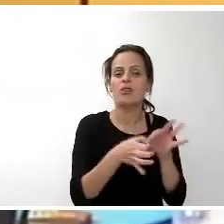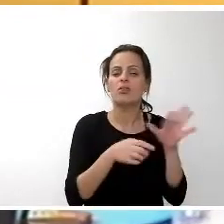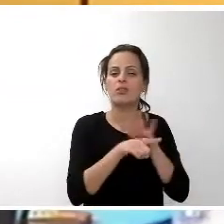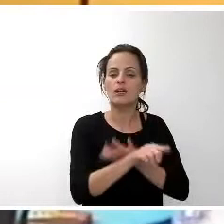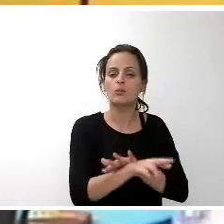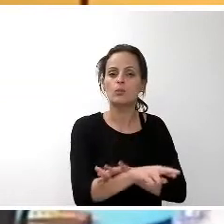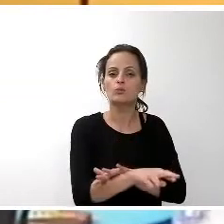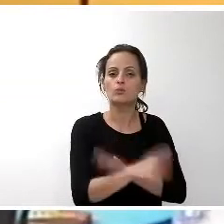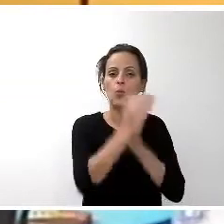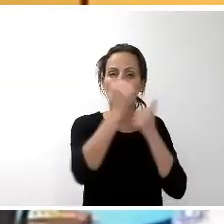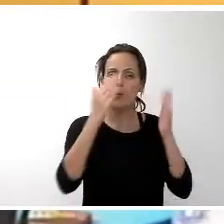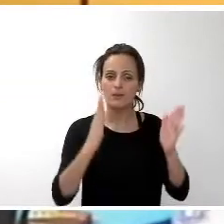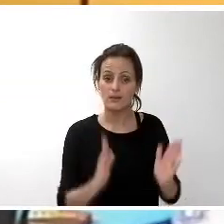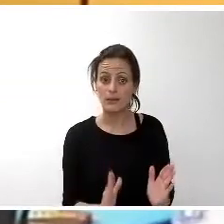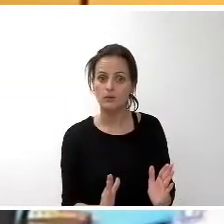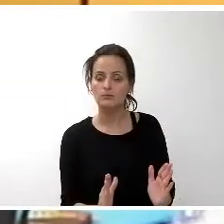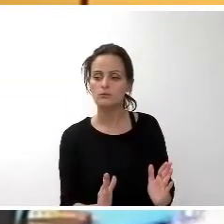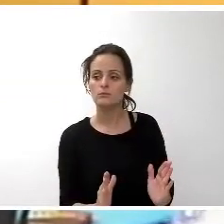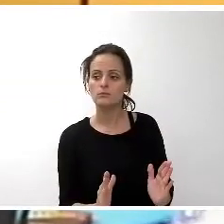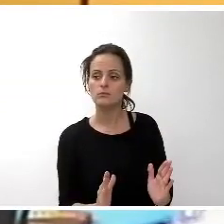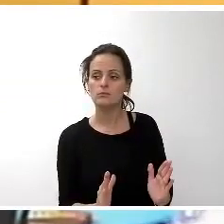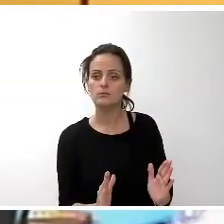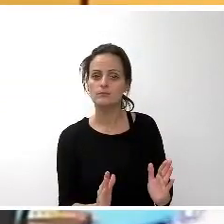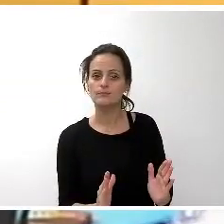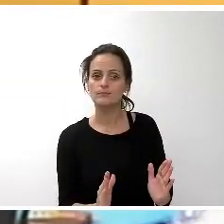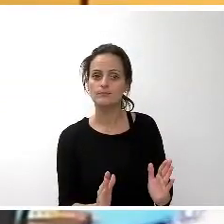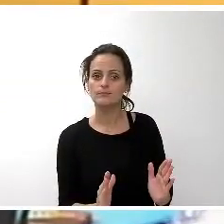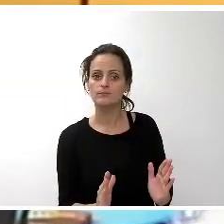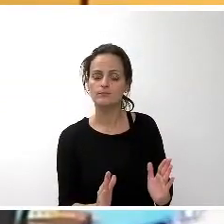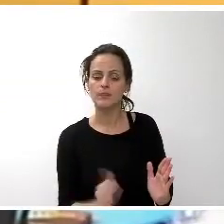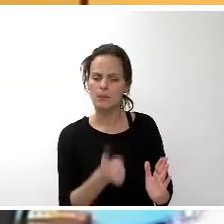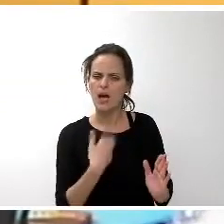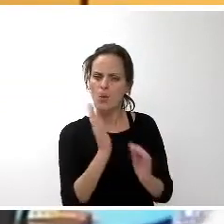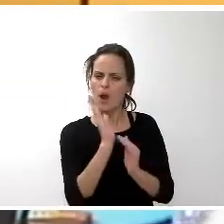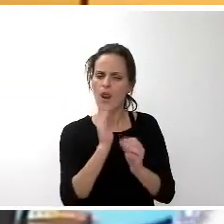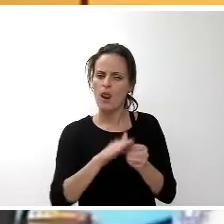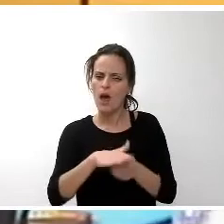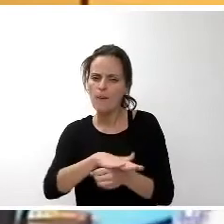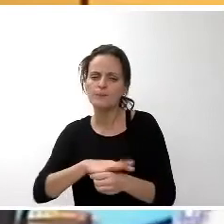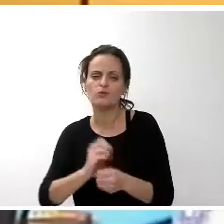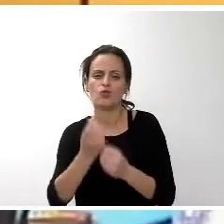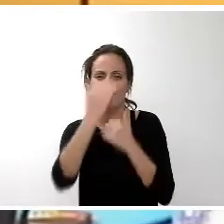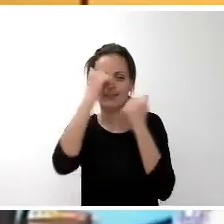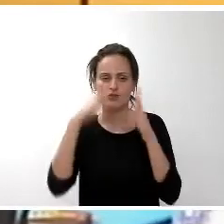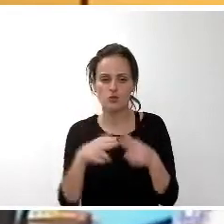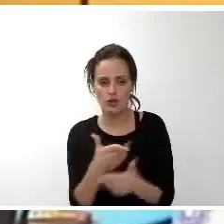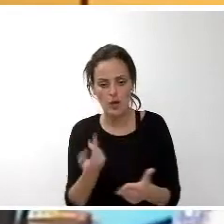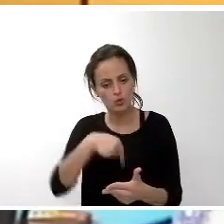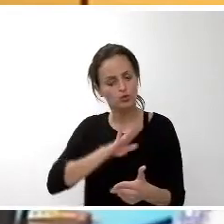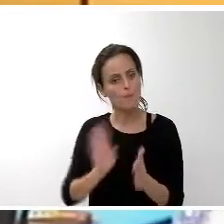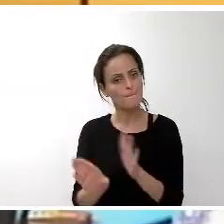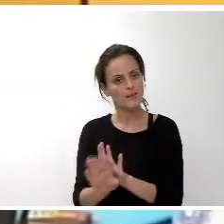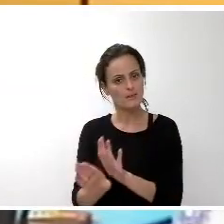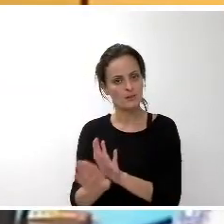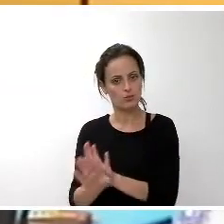cuanto a atención, al área de atención social. Y nosotros no entendemos la atención social